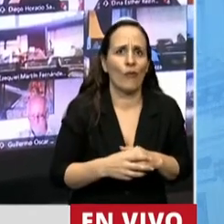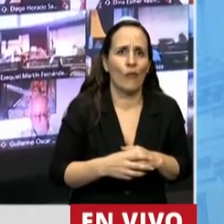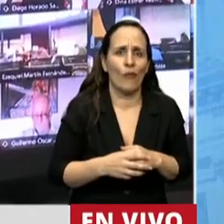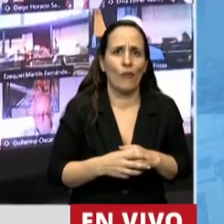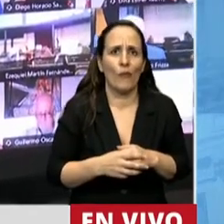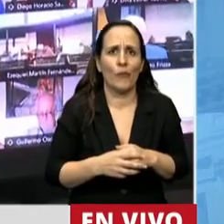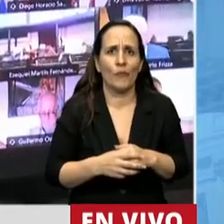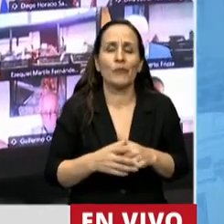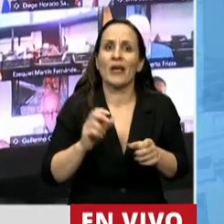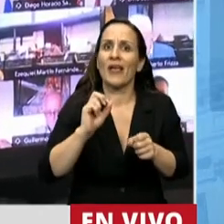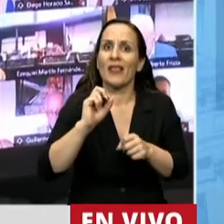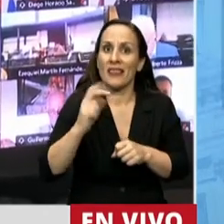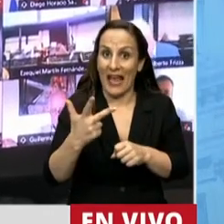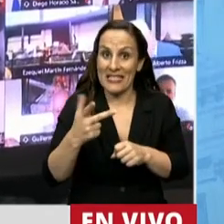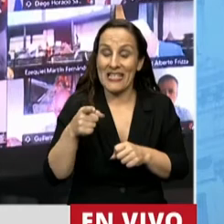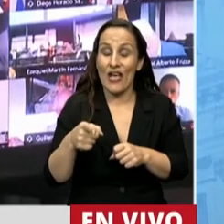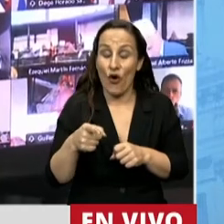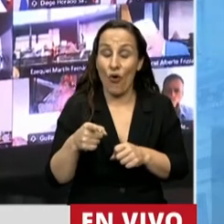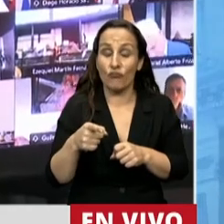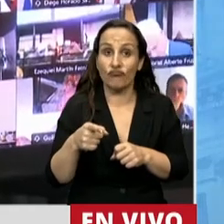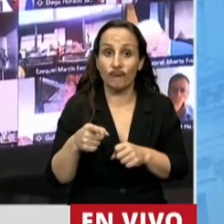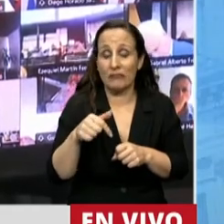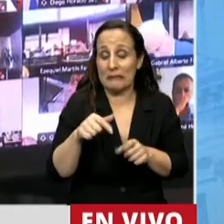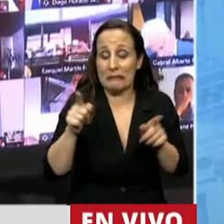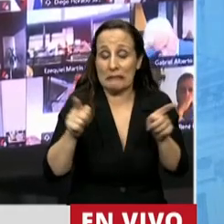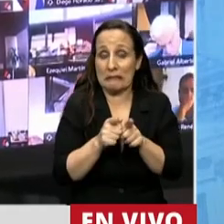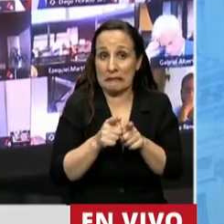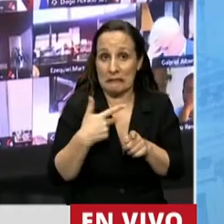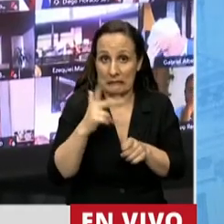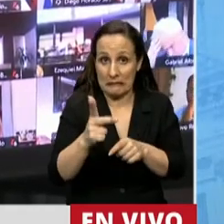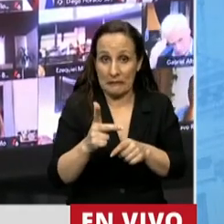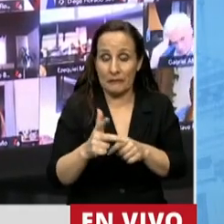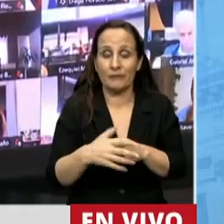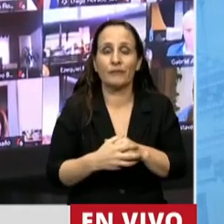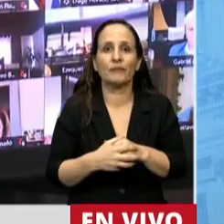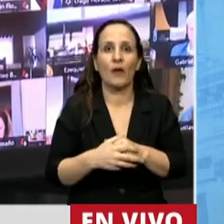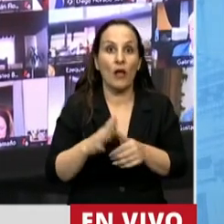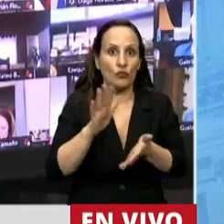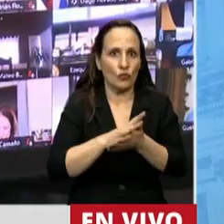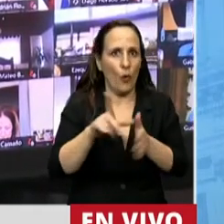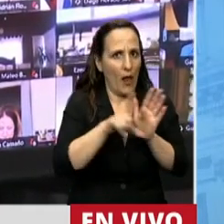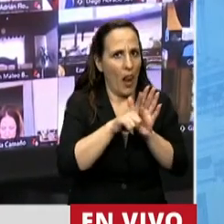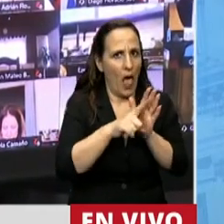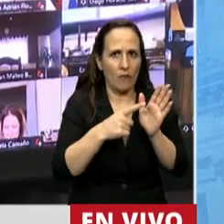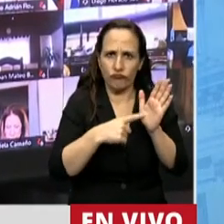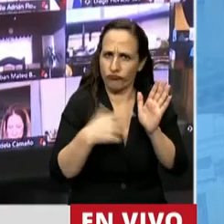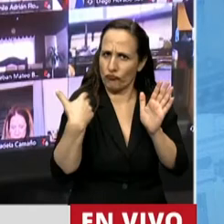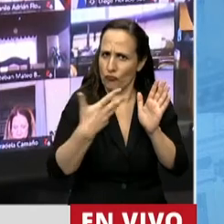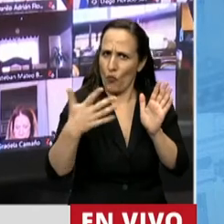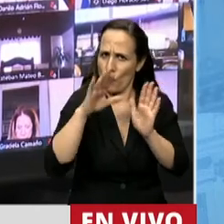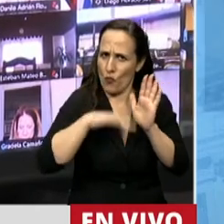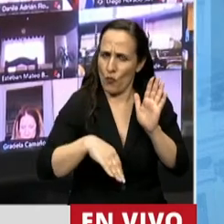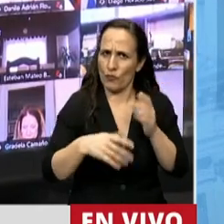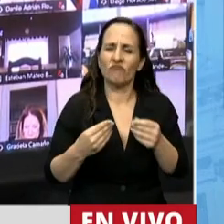el tercer lugar, que me permito señalar en estos breves minutos, en los criterios de amplitud, es que se entiende por